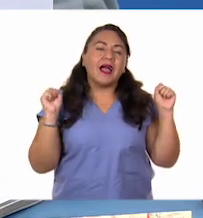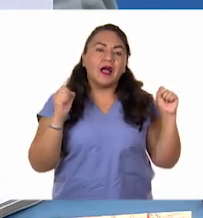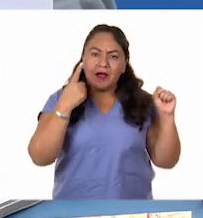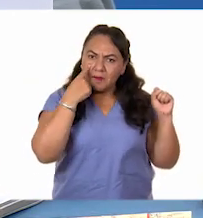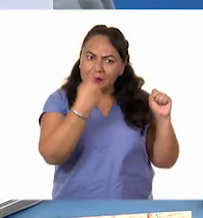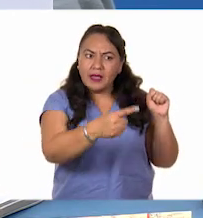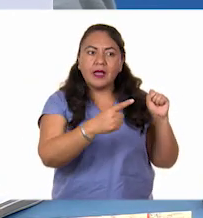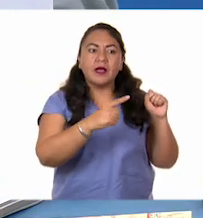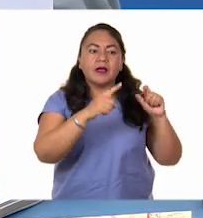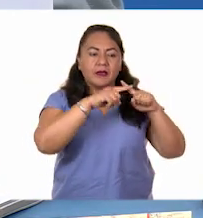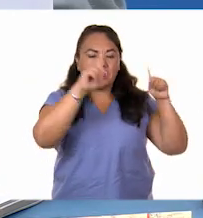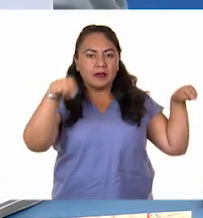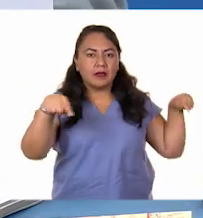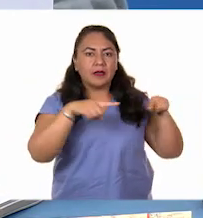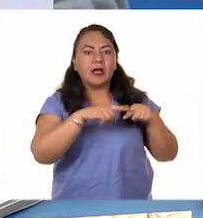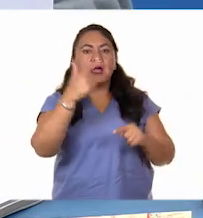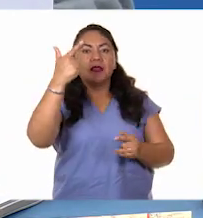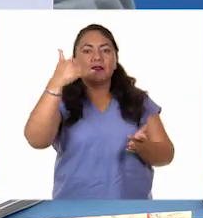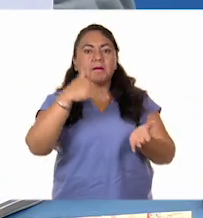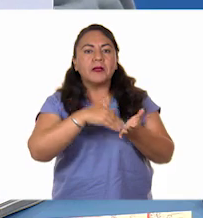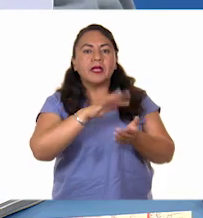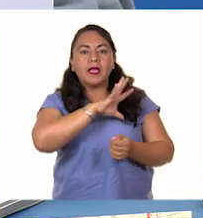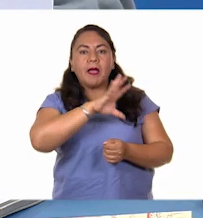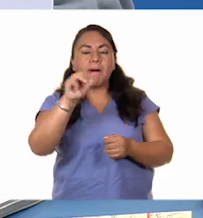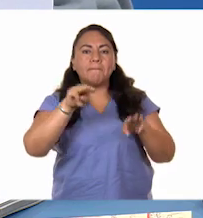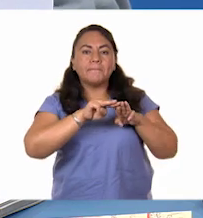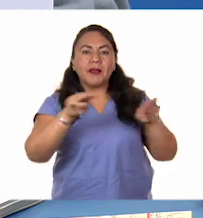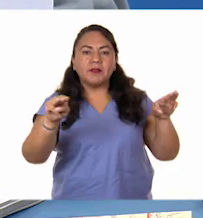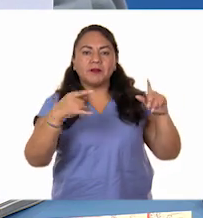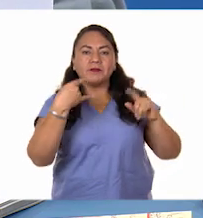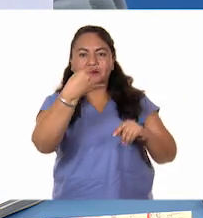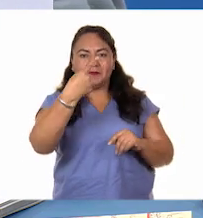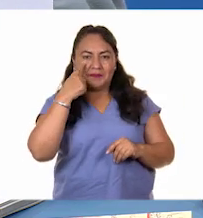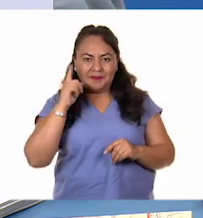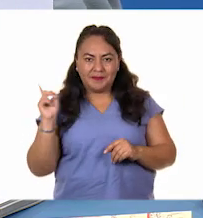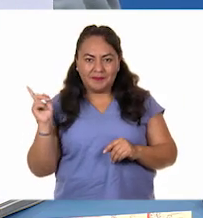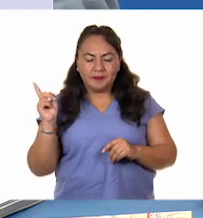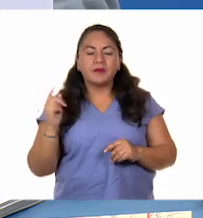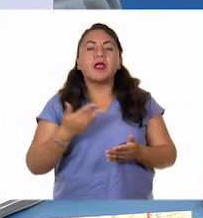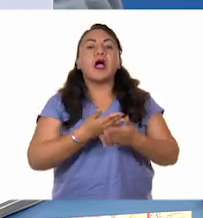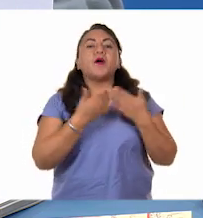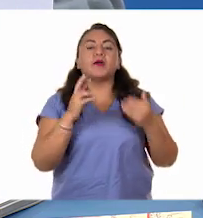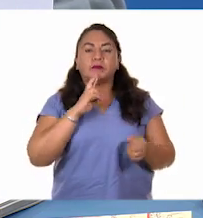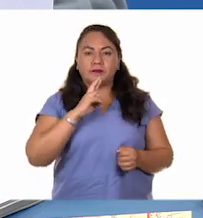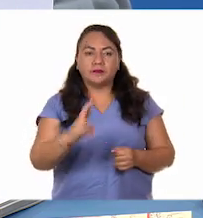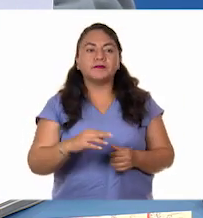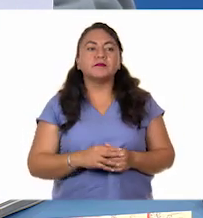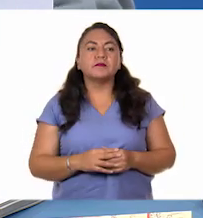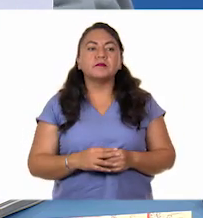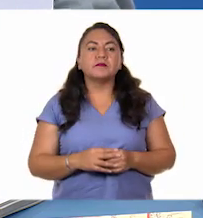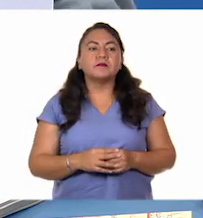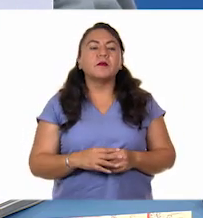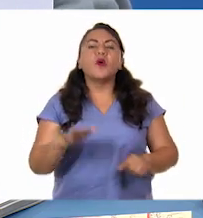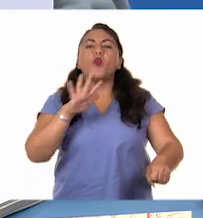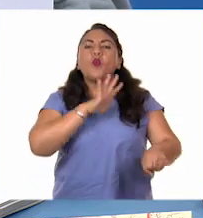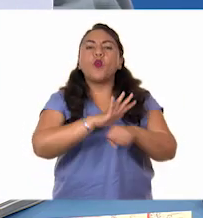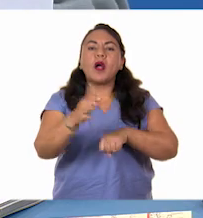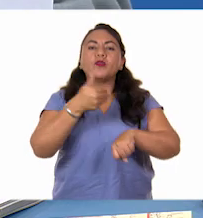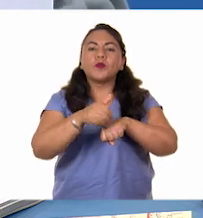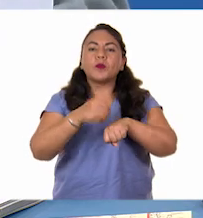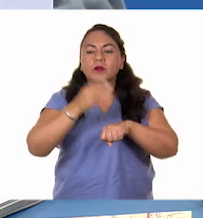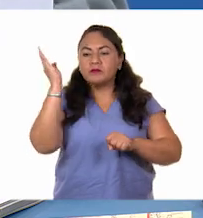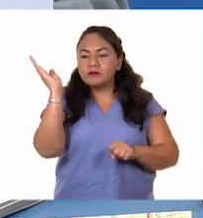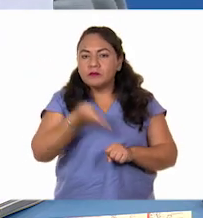7500 metros. Ahí podemos ver incluso la imagen. Responde. ¿Qué fracción le